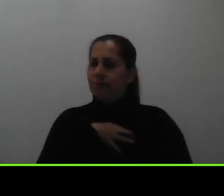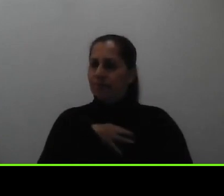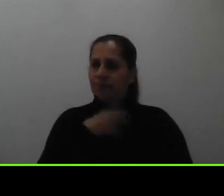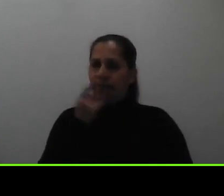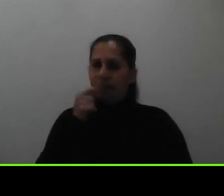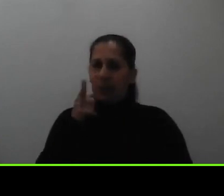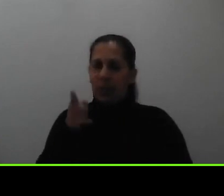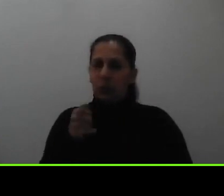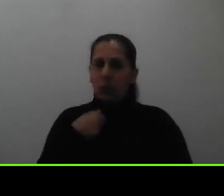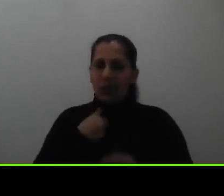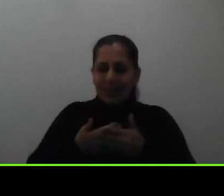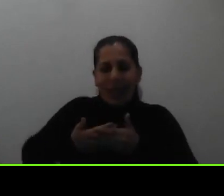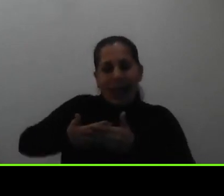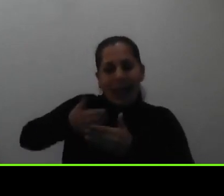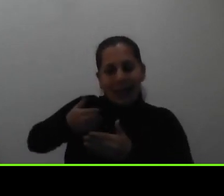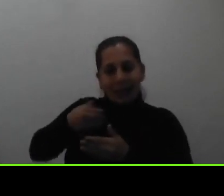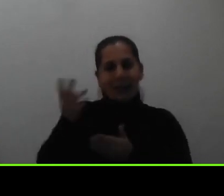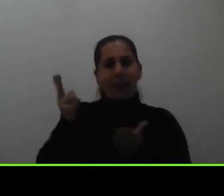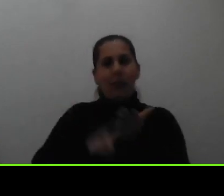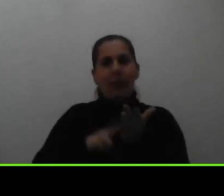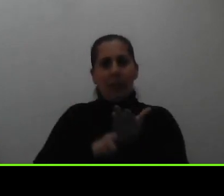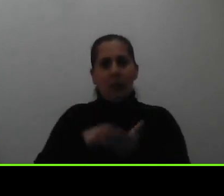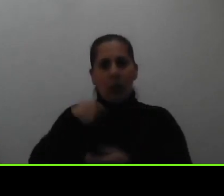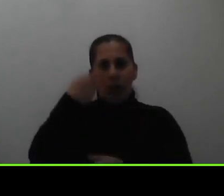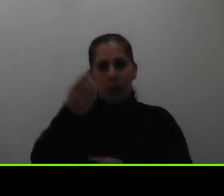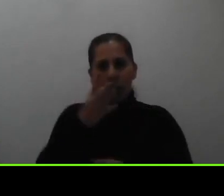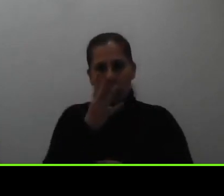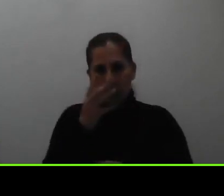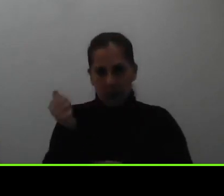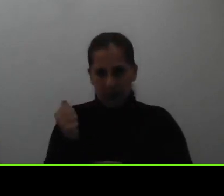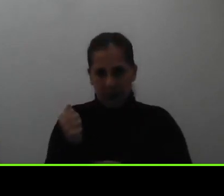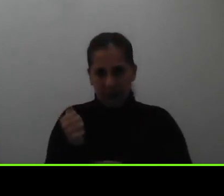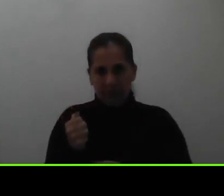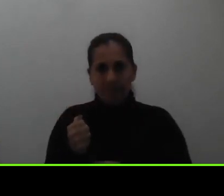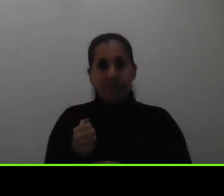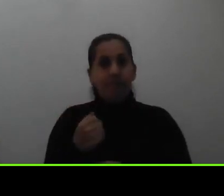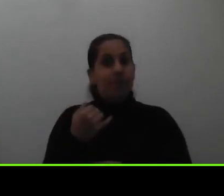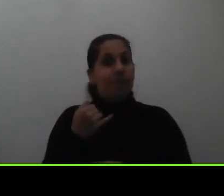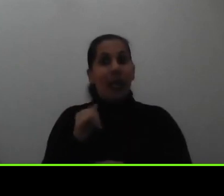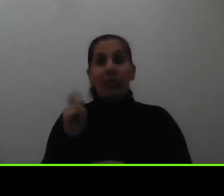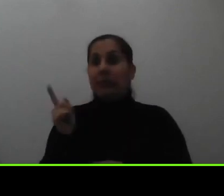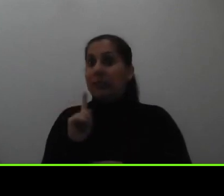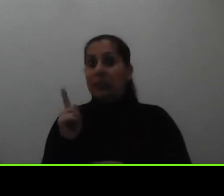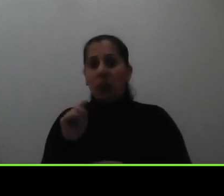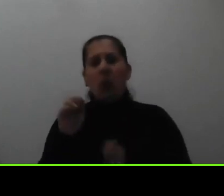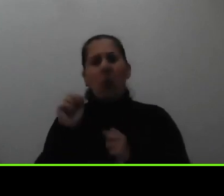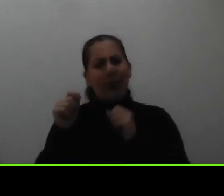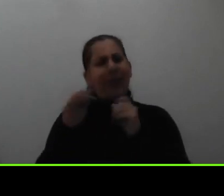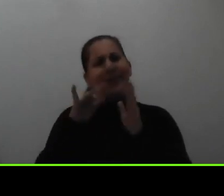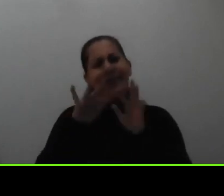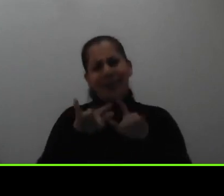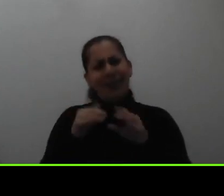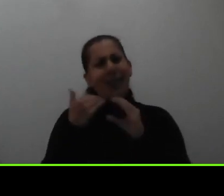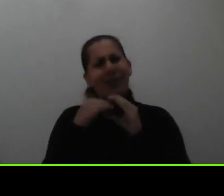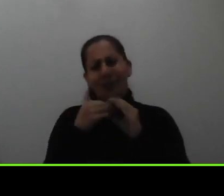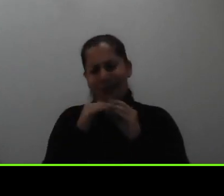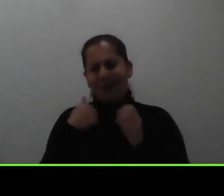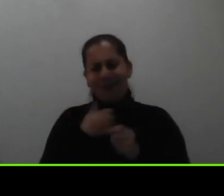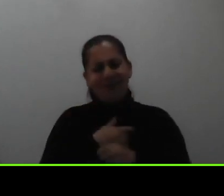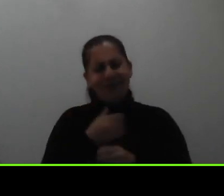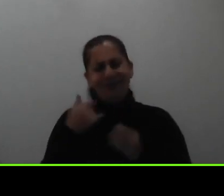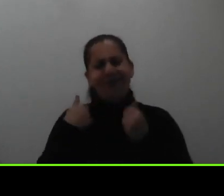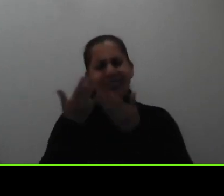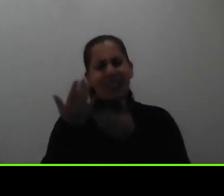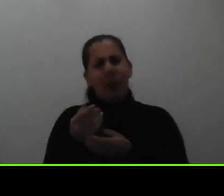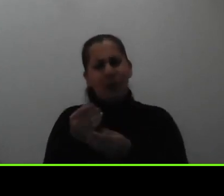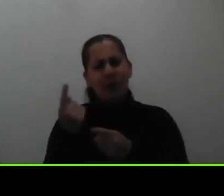matrícula del próximo cuatrimestre entonces si no me pueden escribir o nos pueden escribir alguno de nosotros si les damos el periodo pero